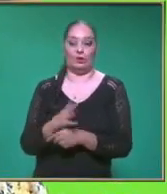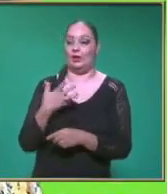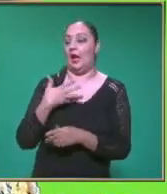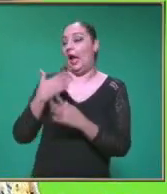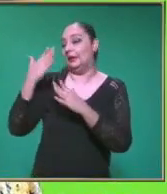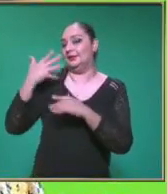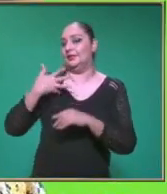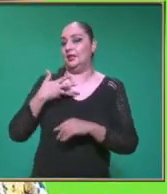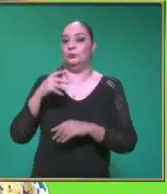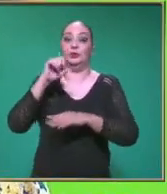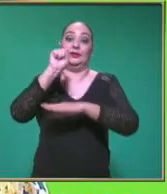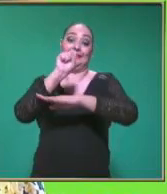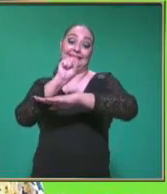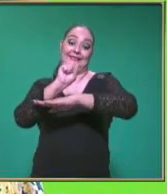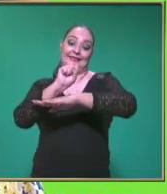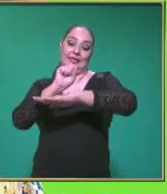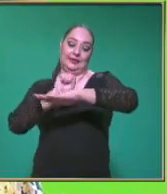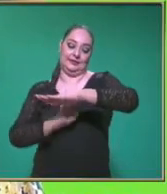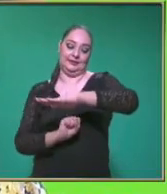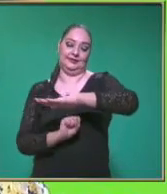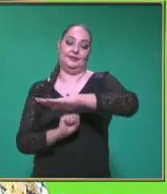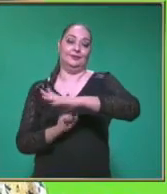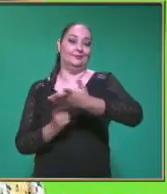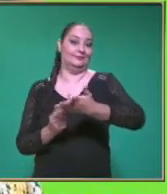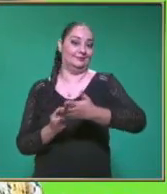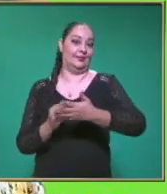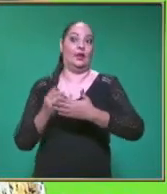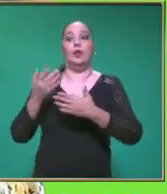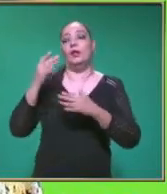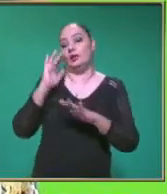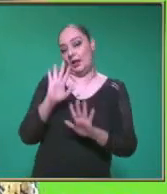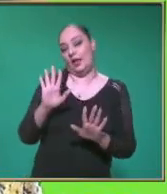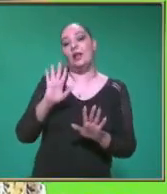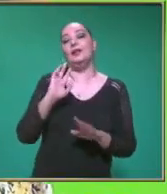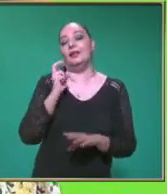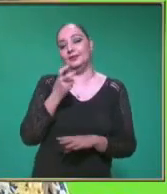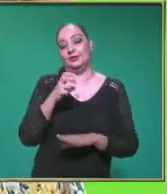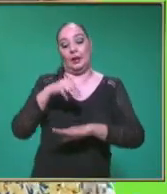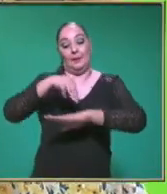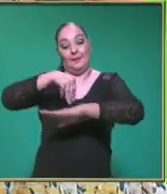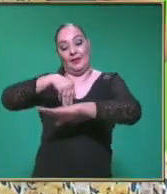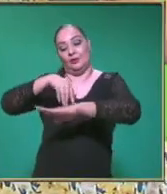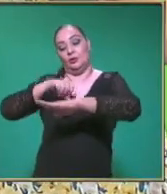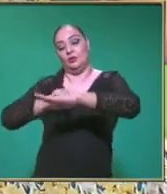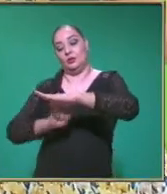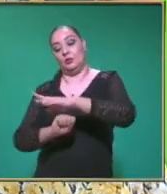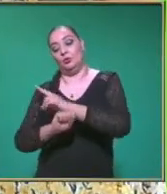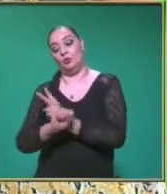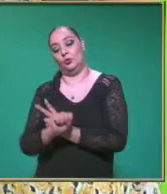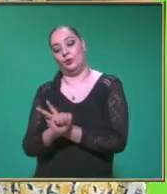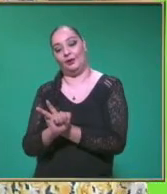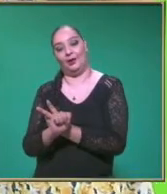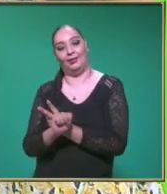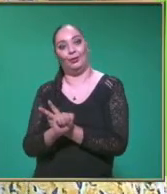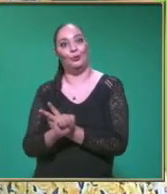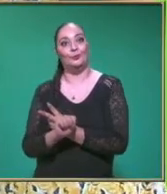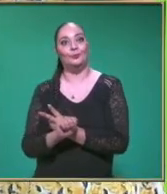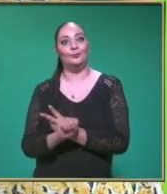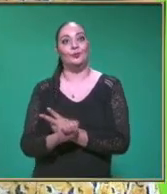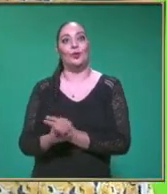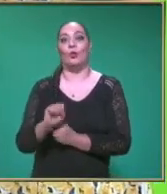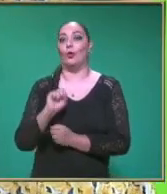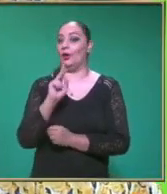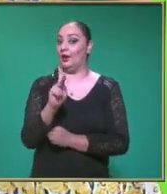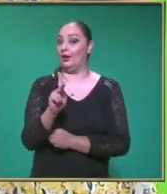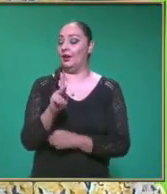nosotros No teníamos Ese cuadrado O ese dos Ahí Entonces De esta operación De ahí viene Entonces Nosotros vamos A